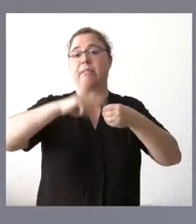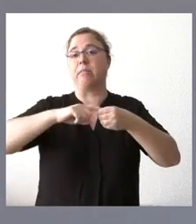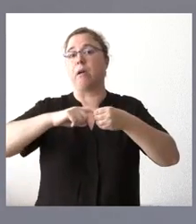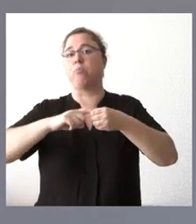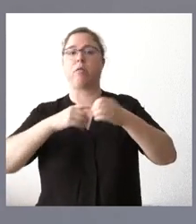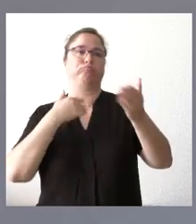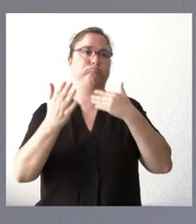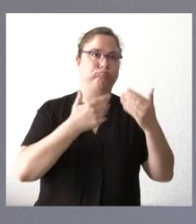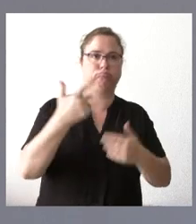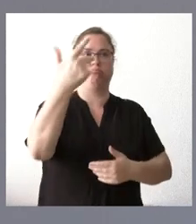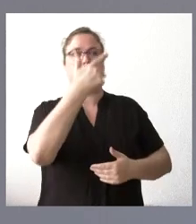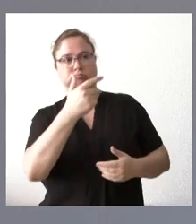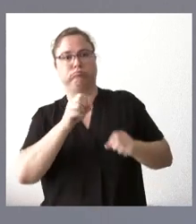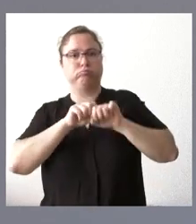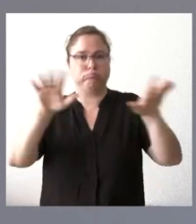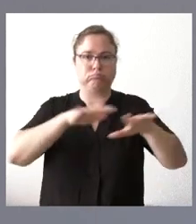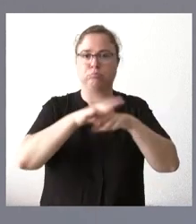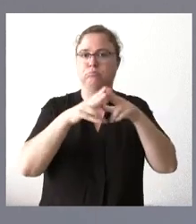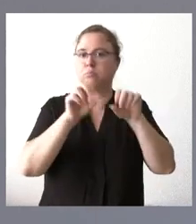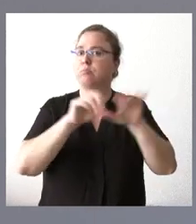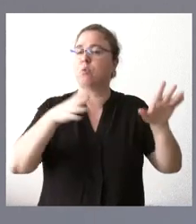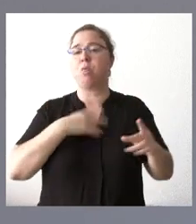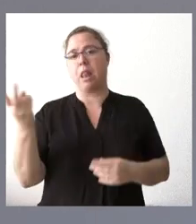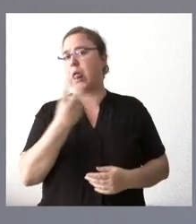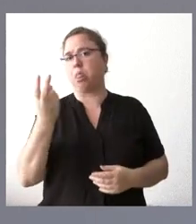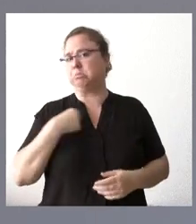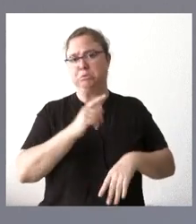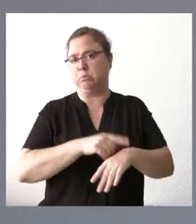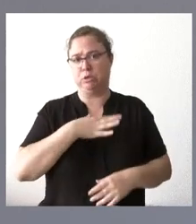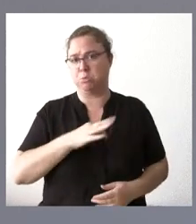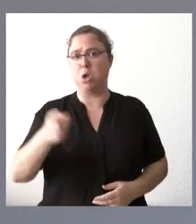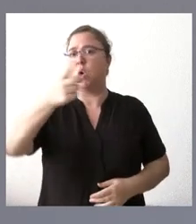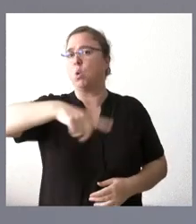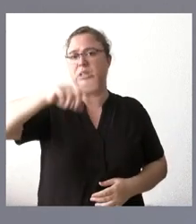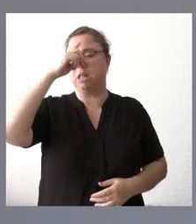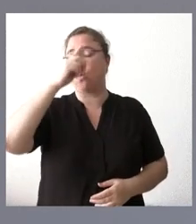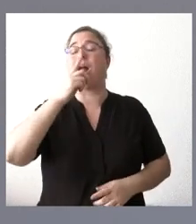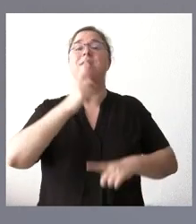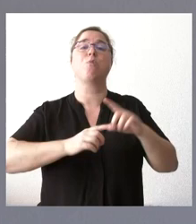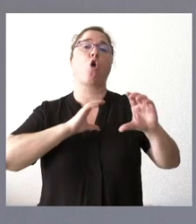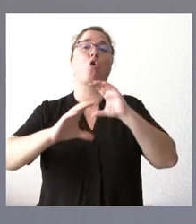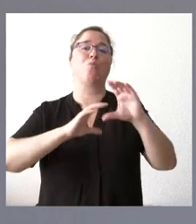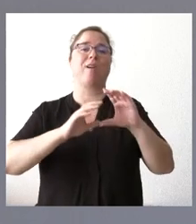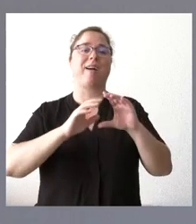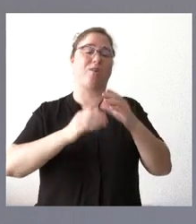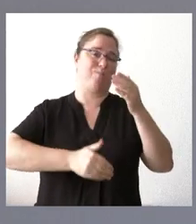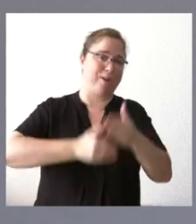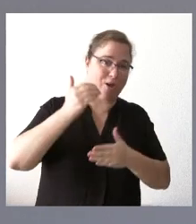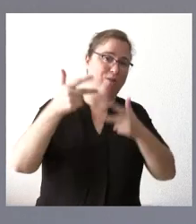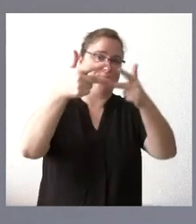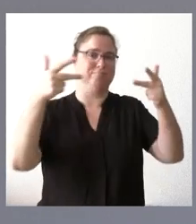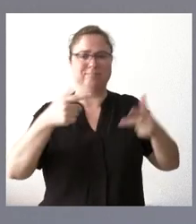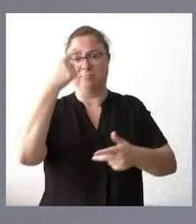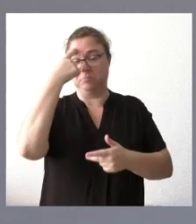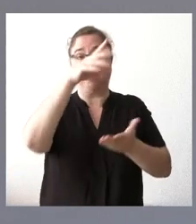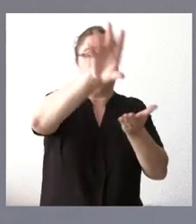públicas, en redes sociales y que eso es plenamente compartir una cosa con la otra. Y ustedes, lógicamente, como medios de comunicación, pues recogen esas declaraciones en la medida que